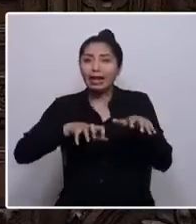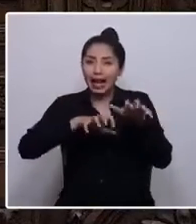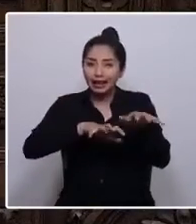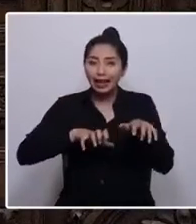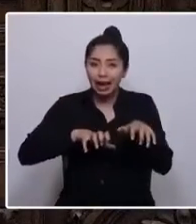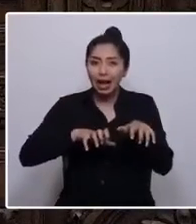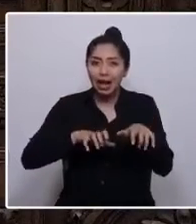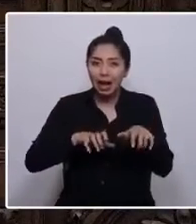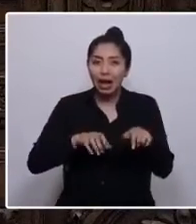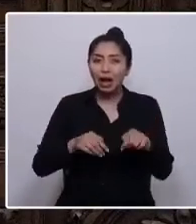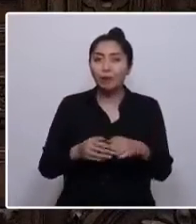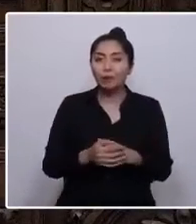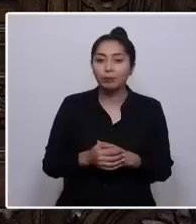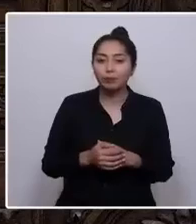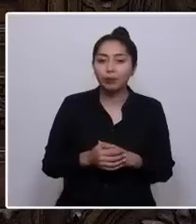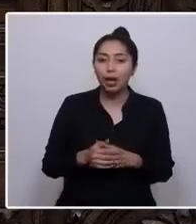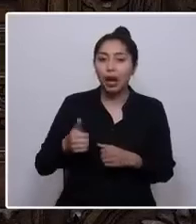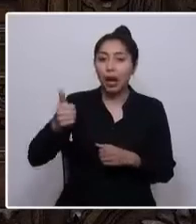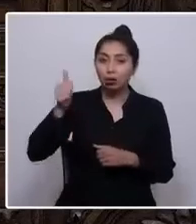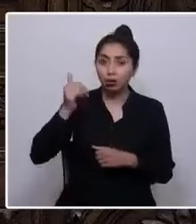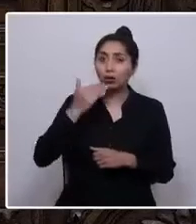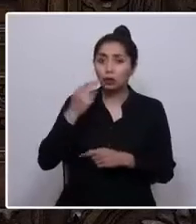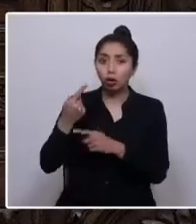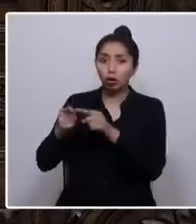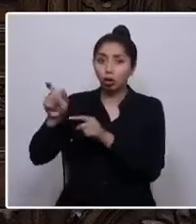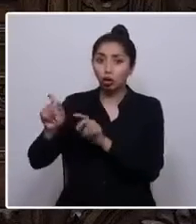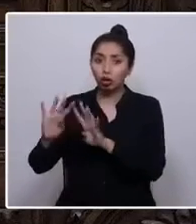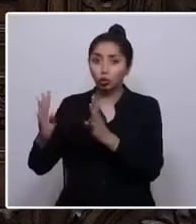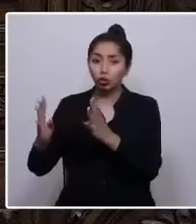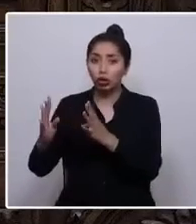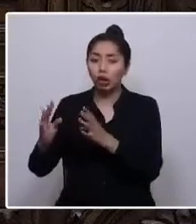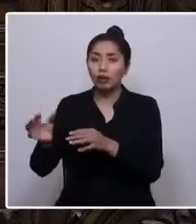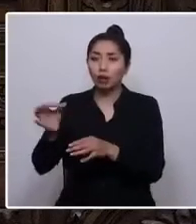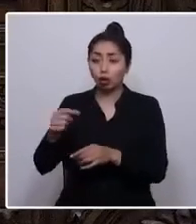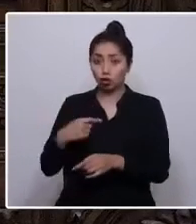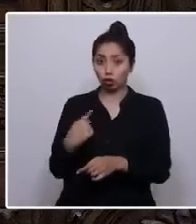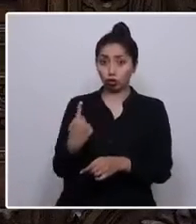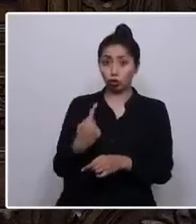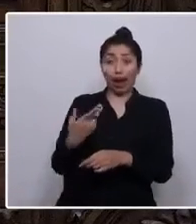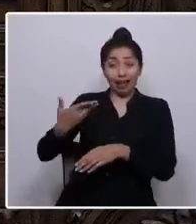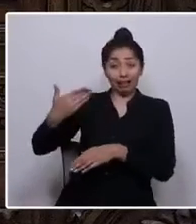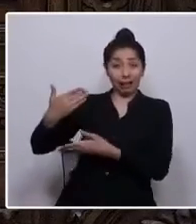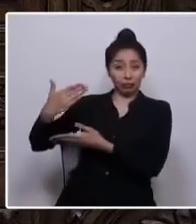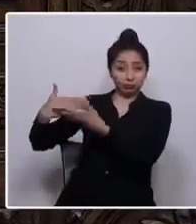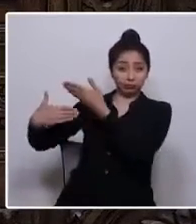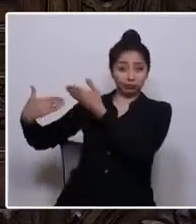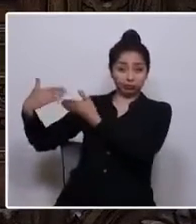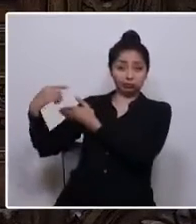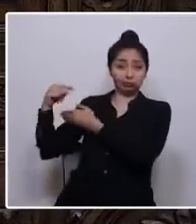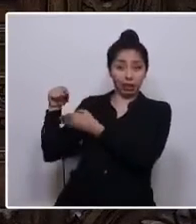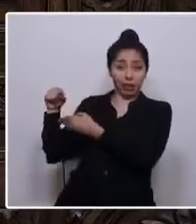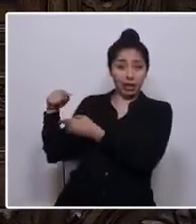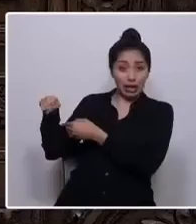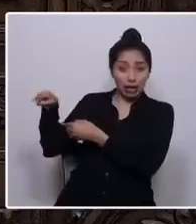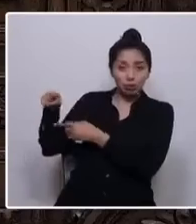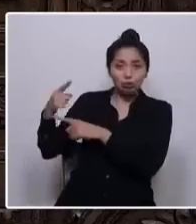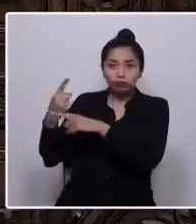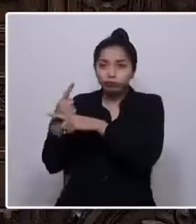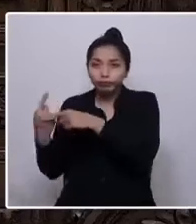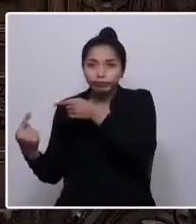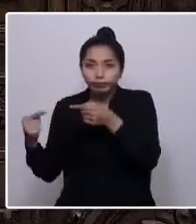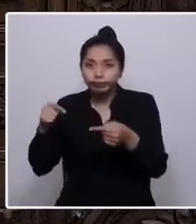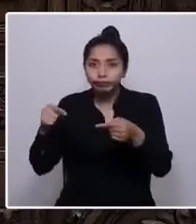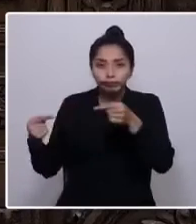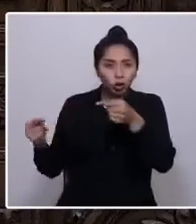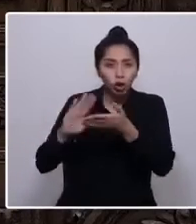somos herederos y herederos herederas de generaciones que nos han precedido y han disputado las hegemonías de la